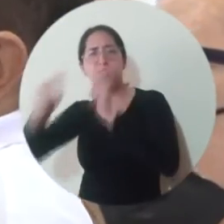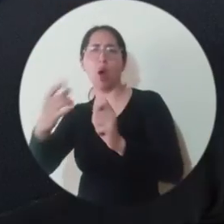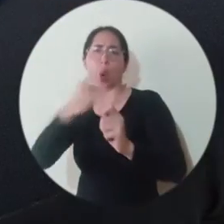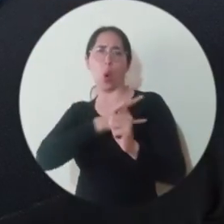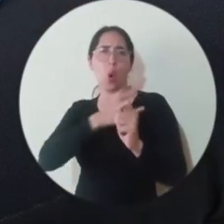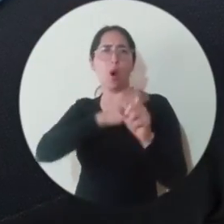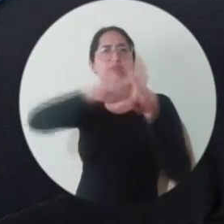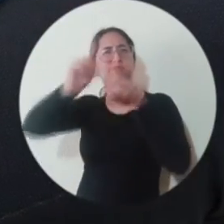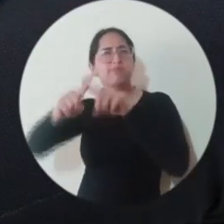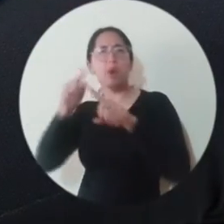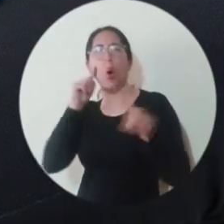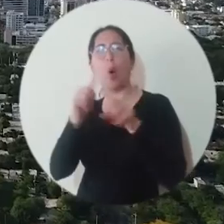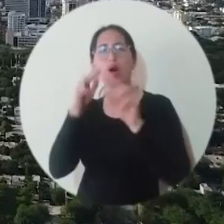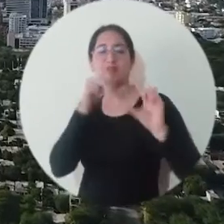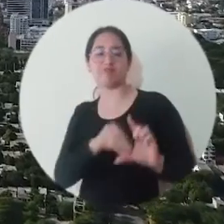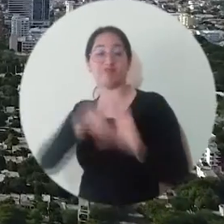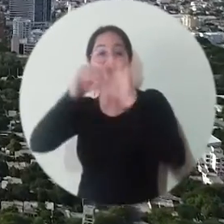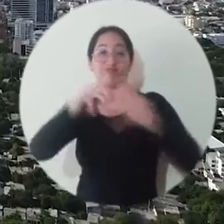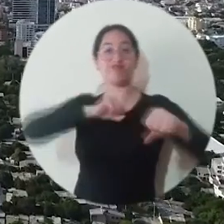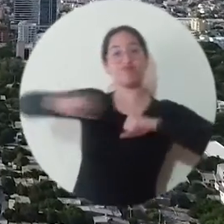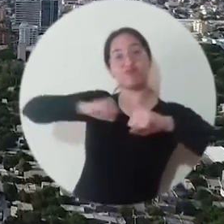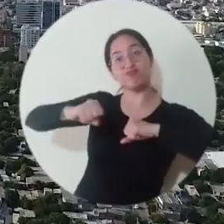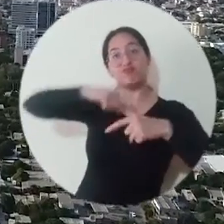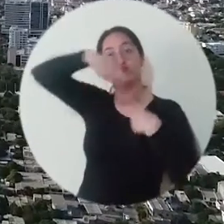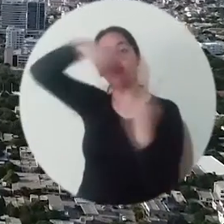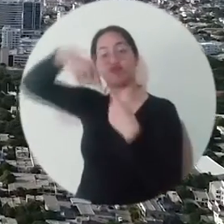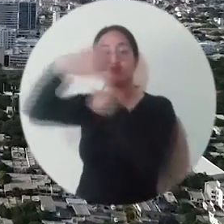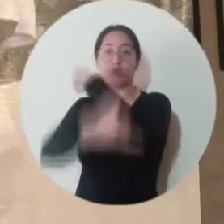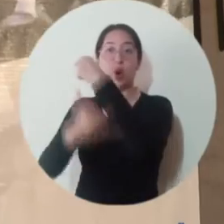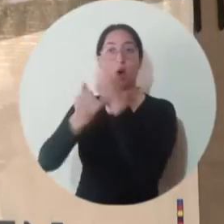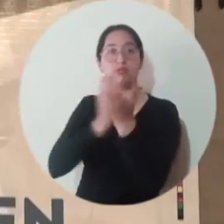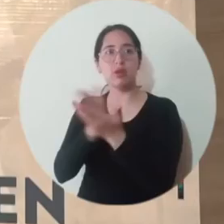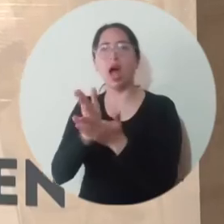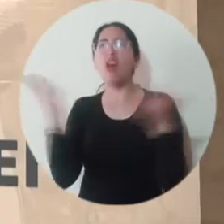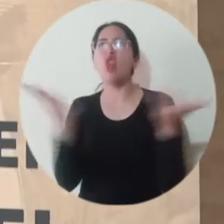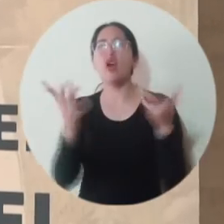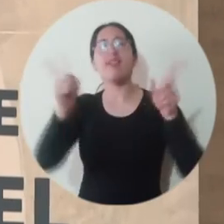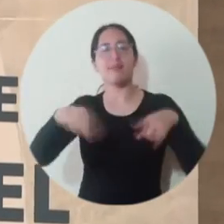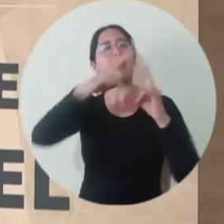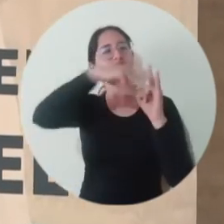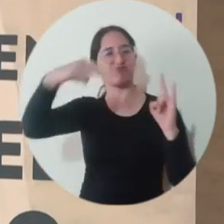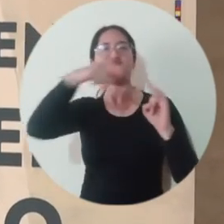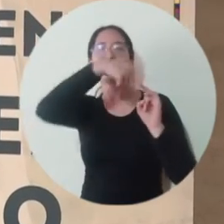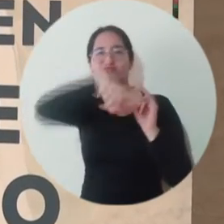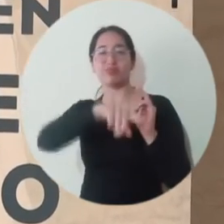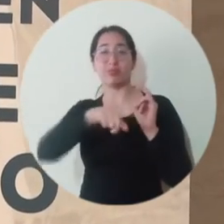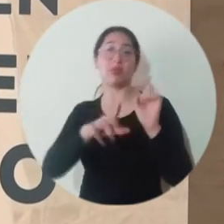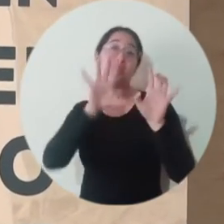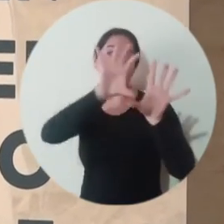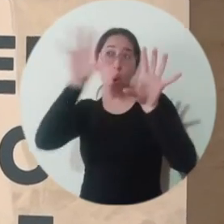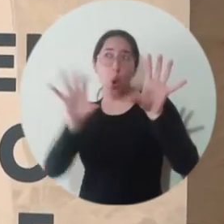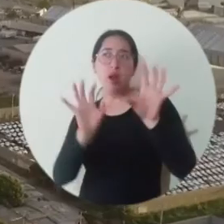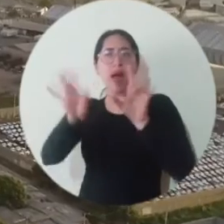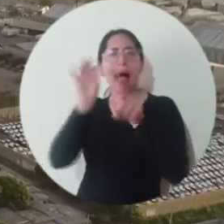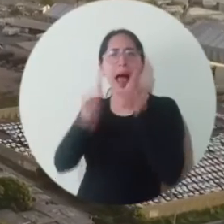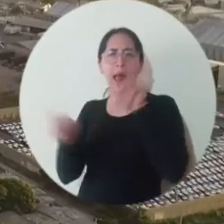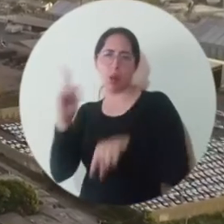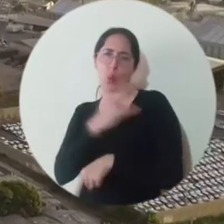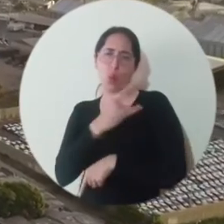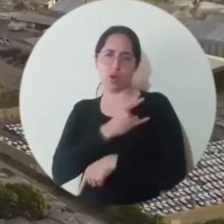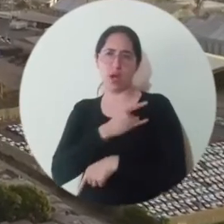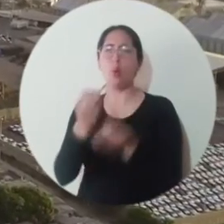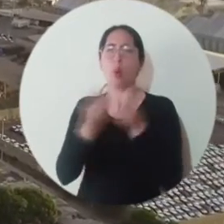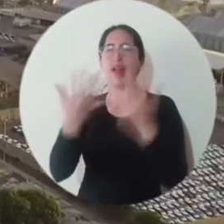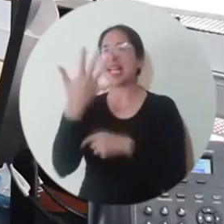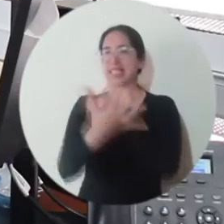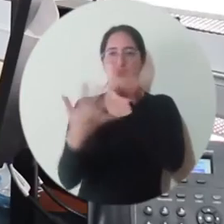de maestría en cinco universidades de América Latina y el Caribe. Entre ellos, se creó la Maestría en Gestión del Turismo Sostenible de Uni